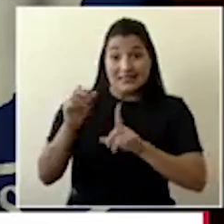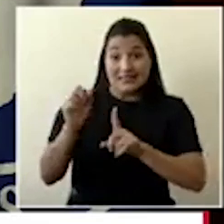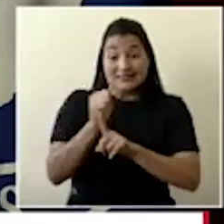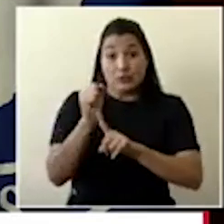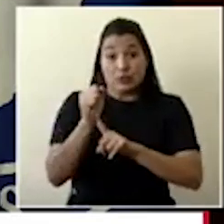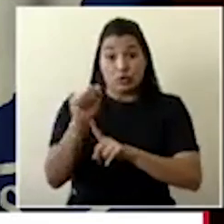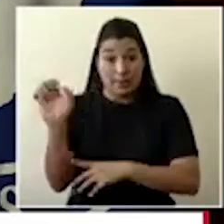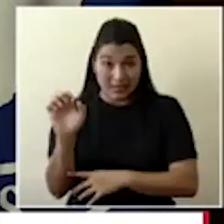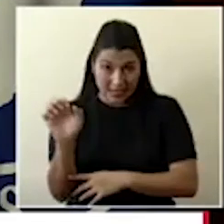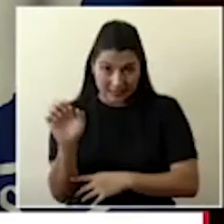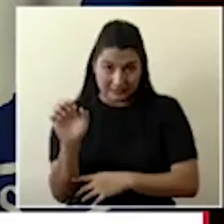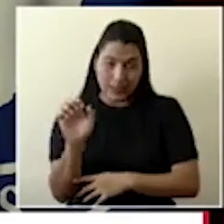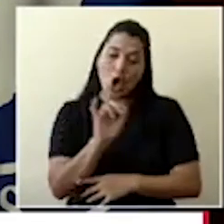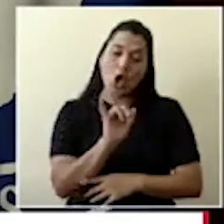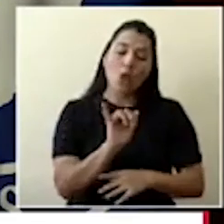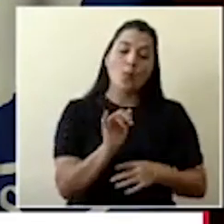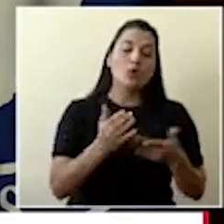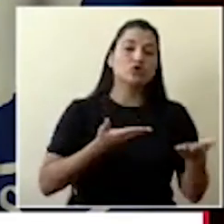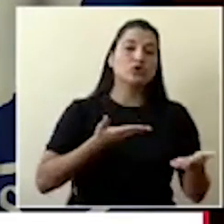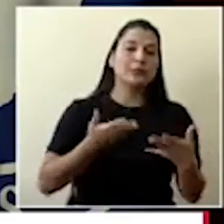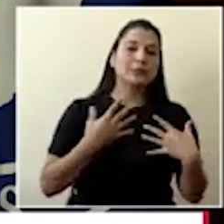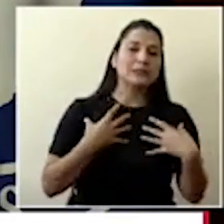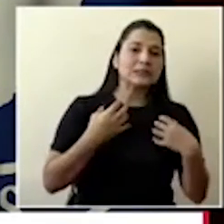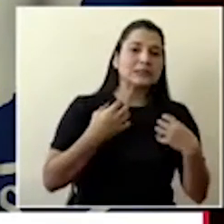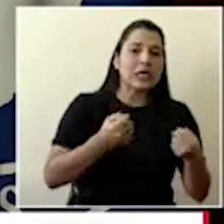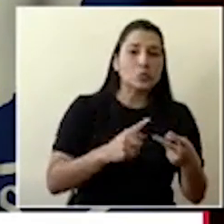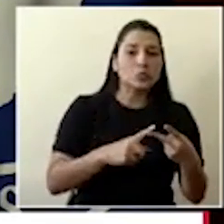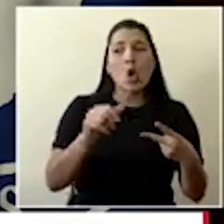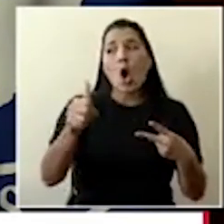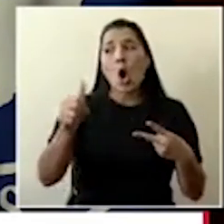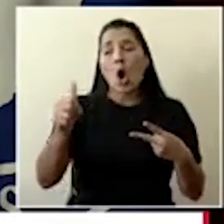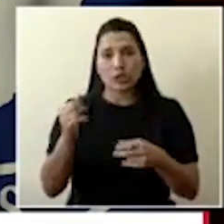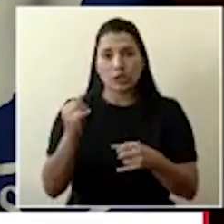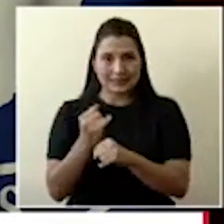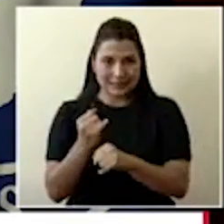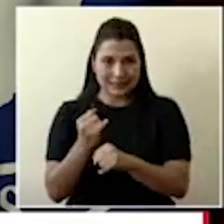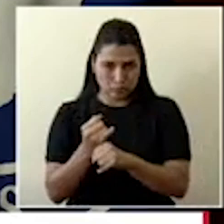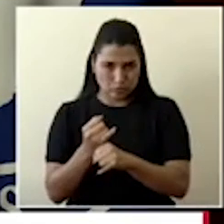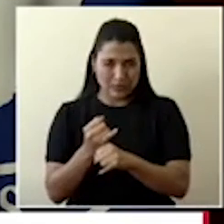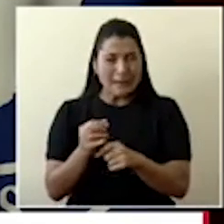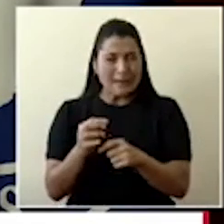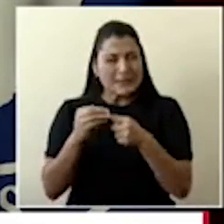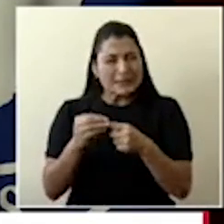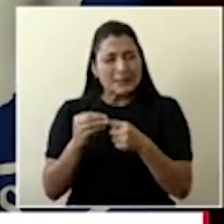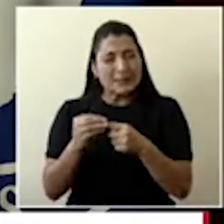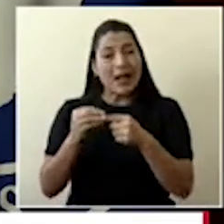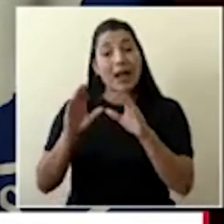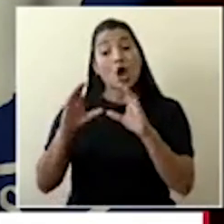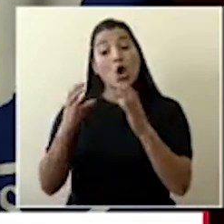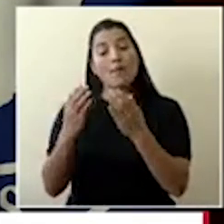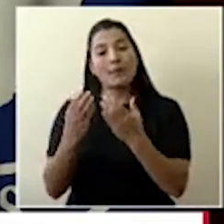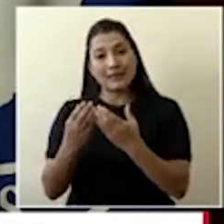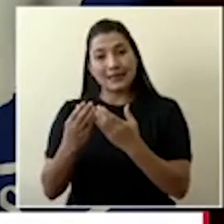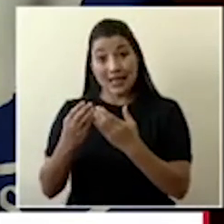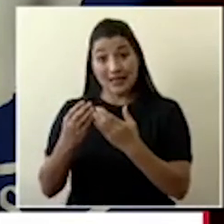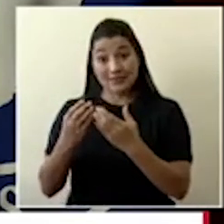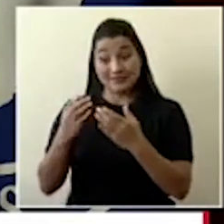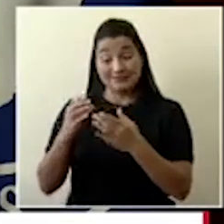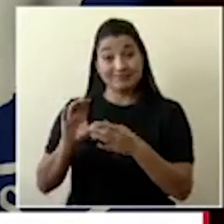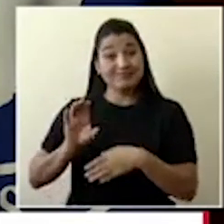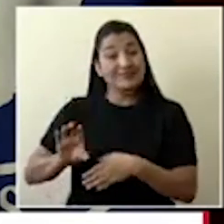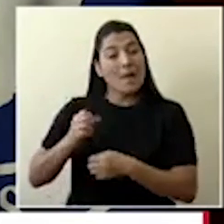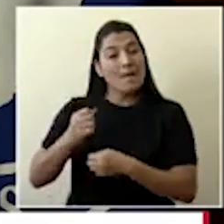desde los servicios de salud como el resto de las instituciones, especialmente nuestros comités municipales de emergencia, 90 comités